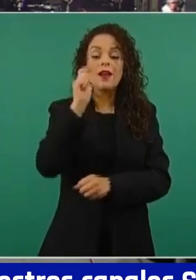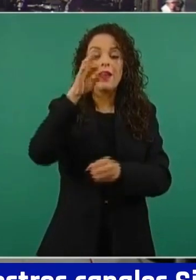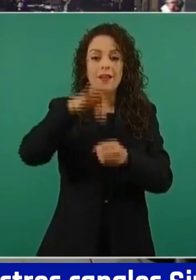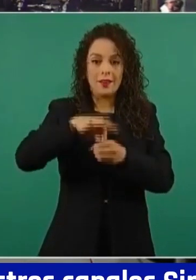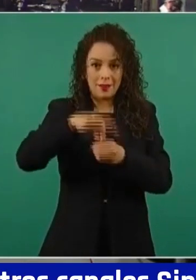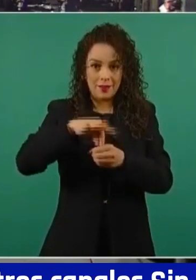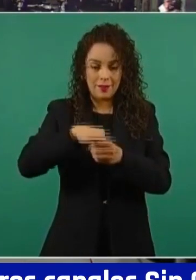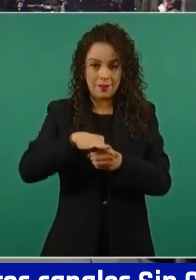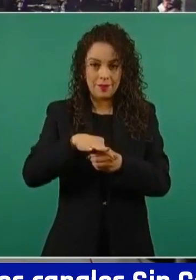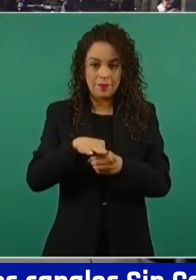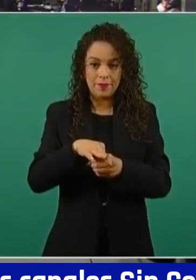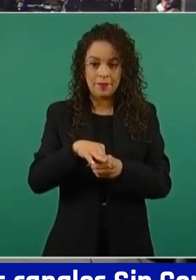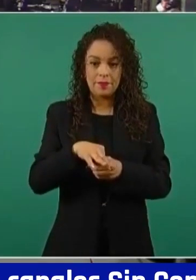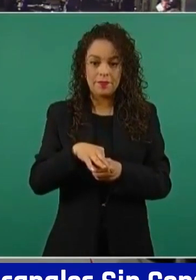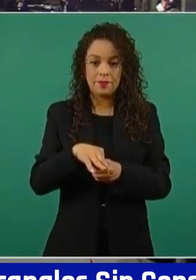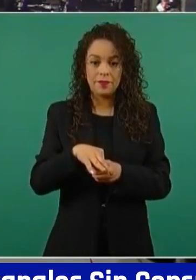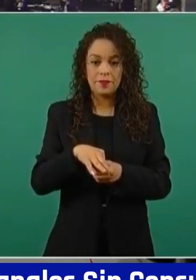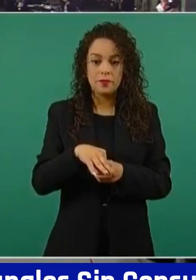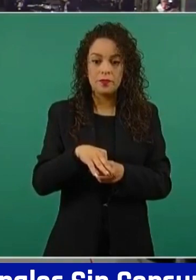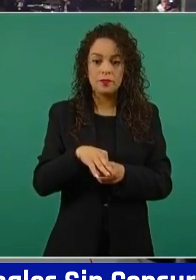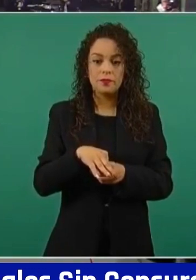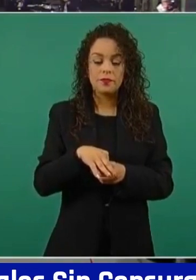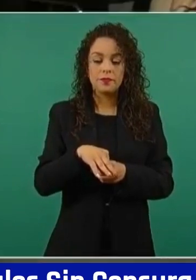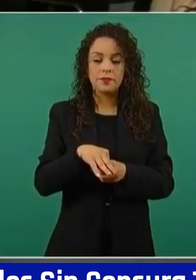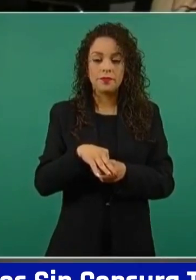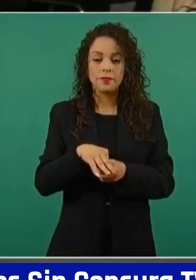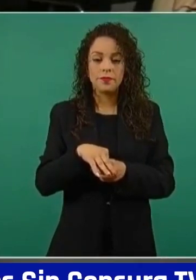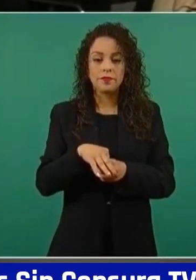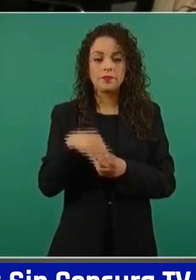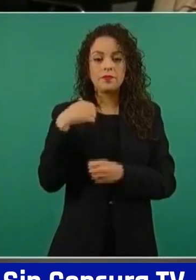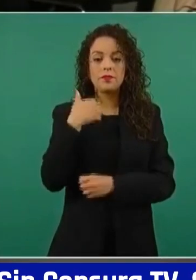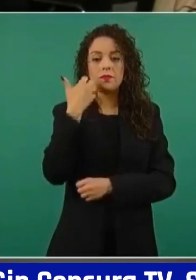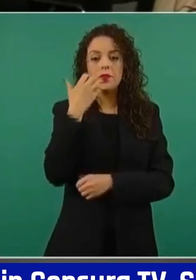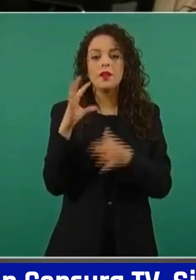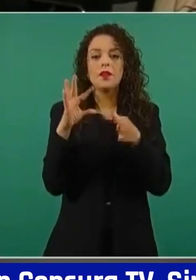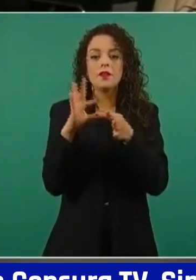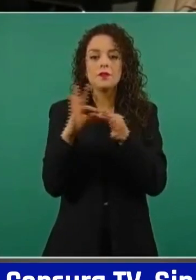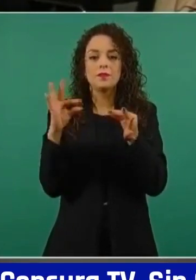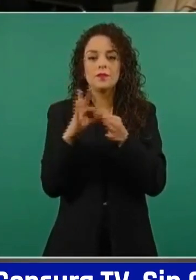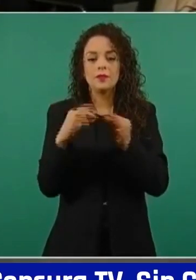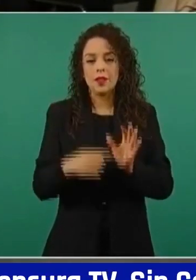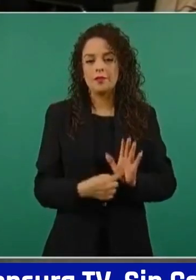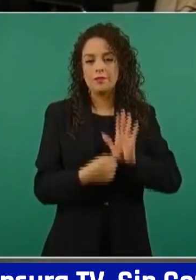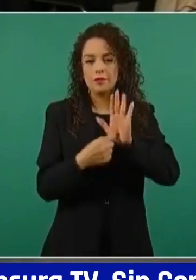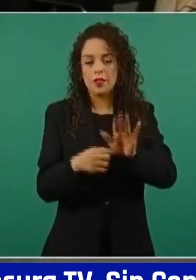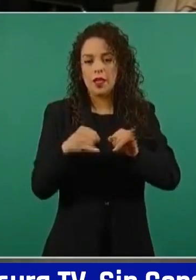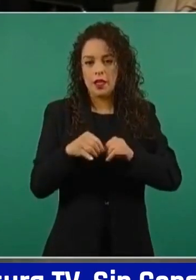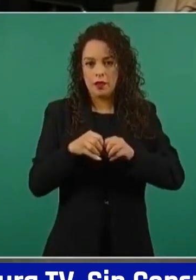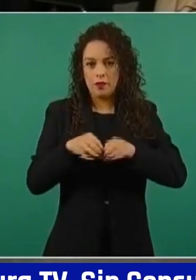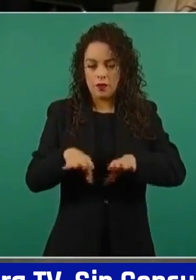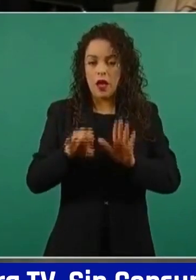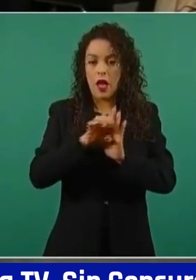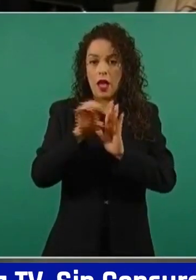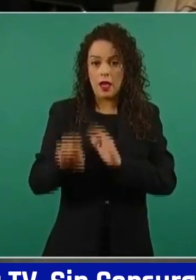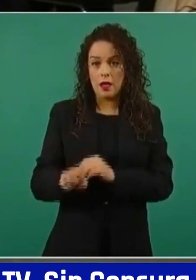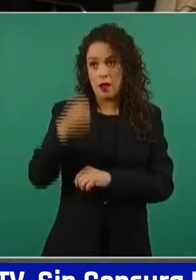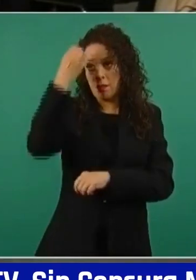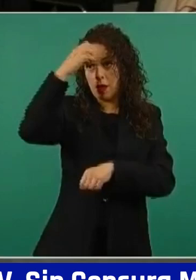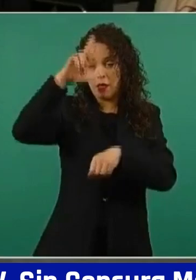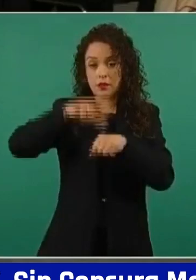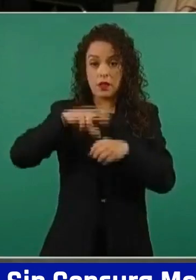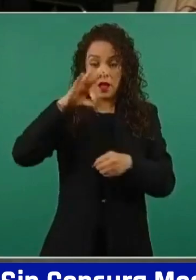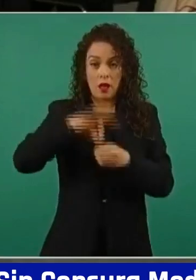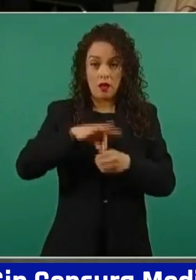quiero presentarle estos informes. Por ejemplo, dice, votos en el extranjero podrían